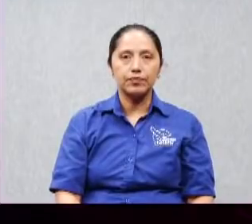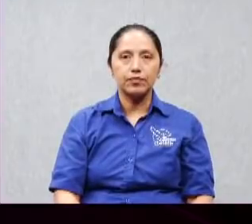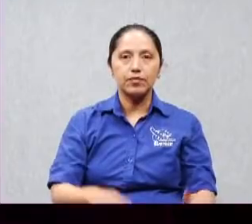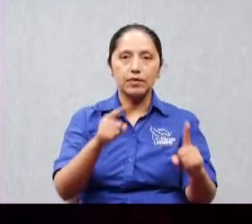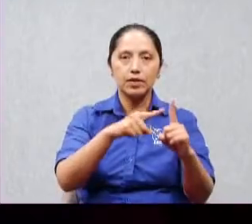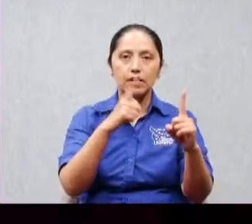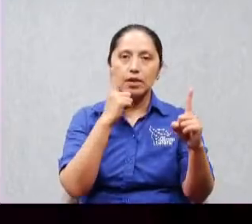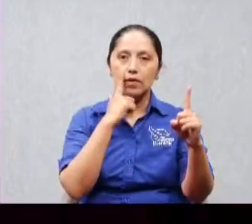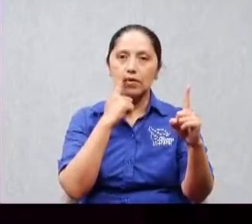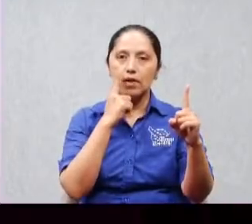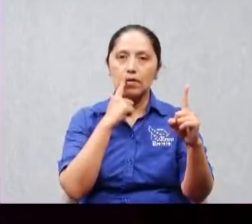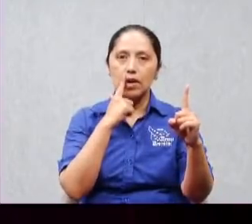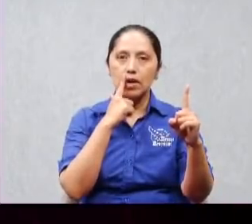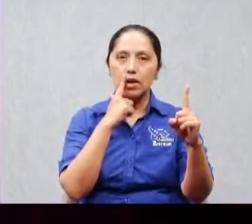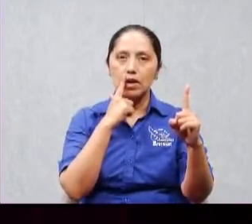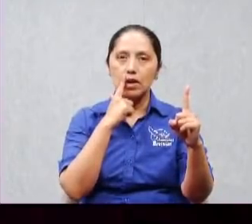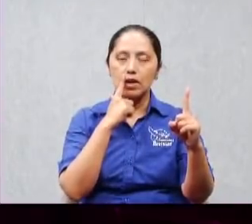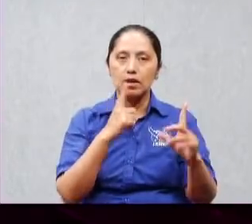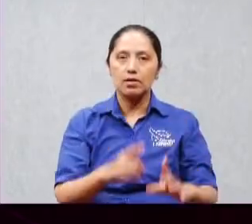derribado ahí